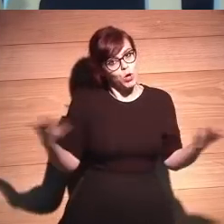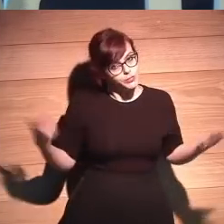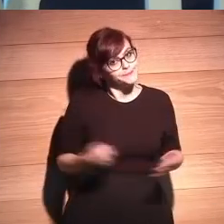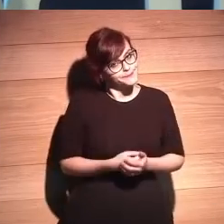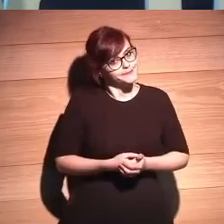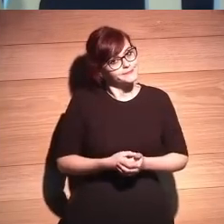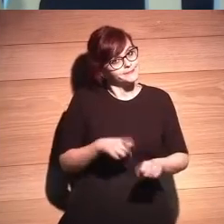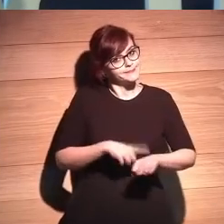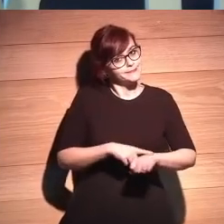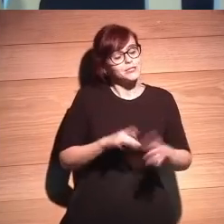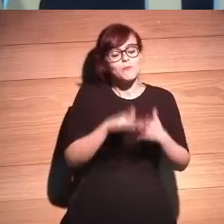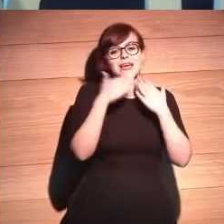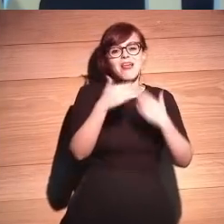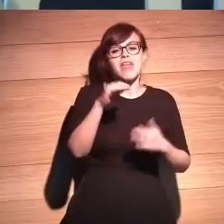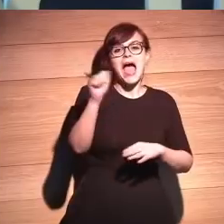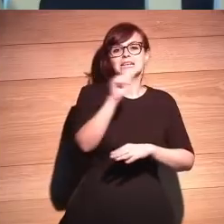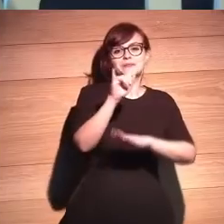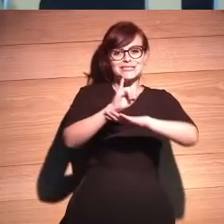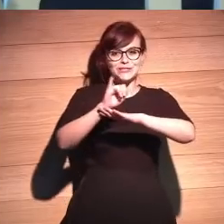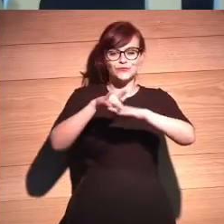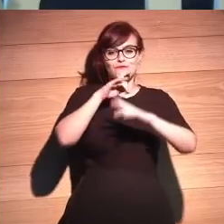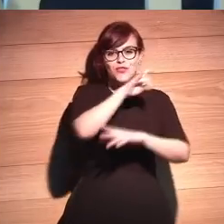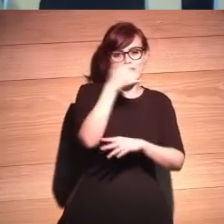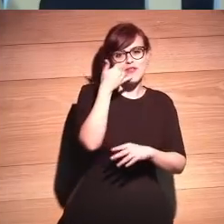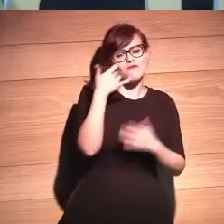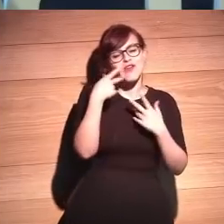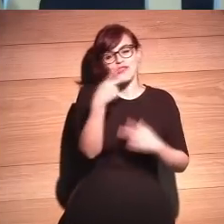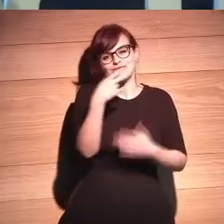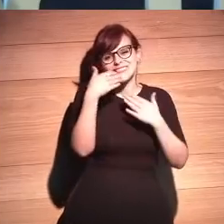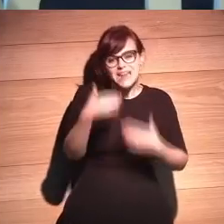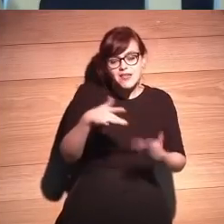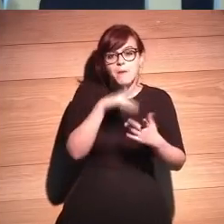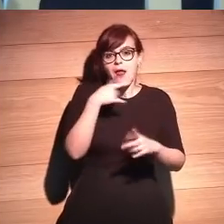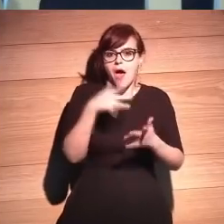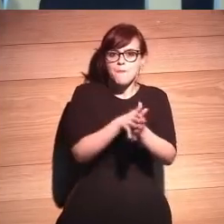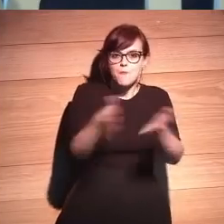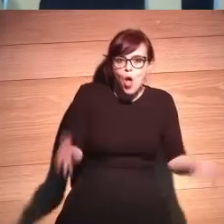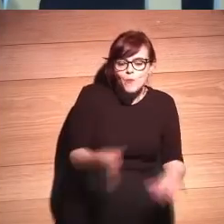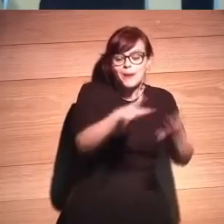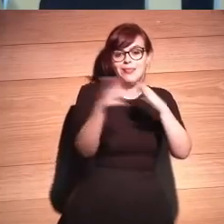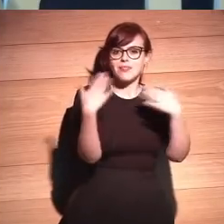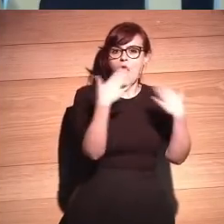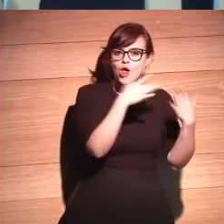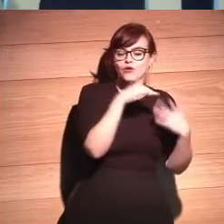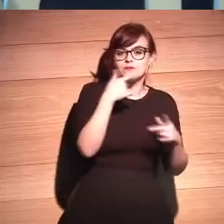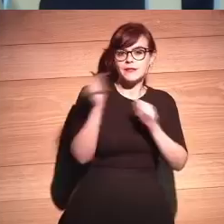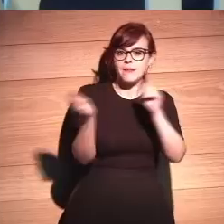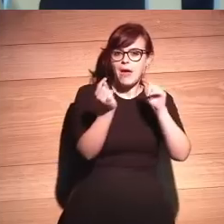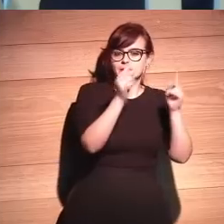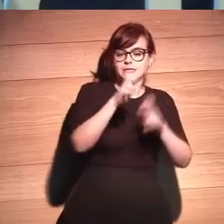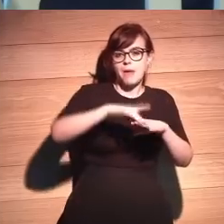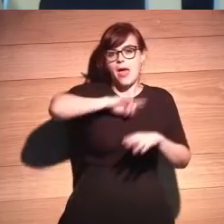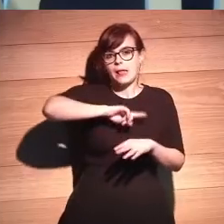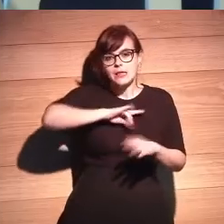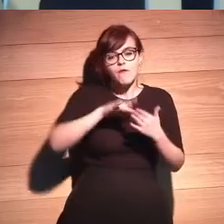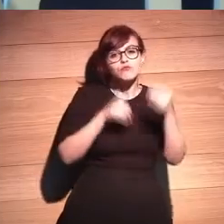también dar las gracias a Espin Institute y a Fundación Telefónica por promover que estos diálogos pasen y que cada vez haya más debate sobre la